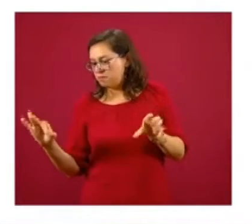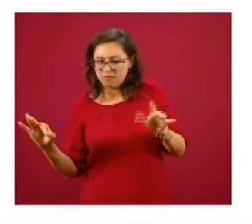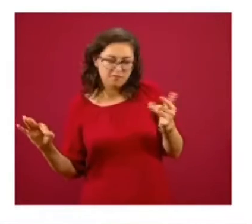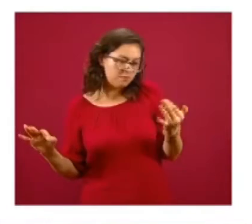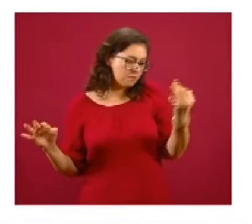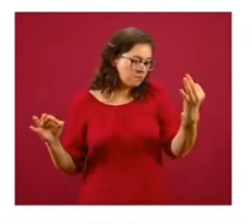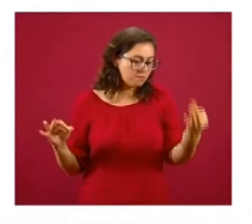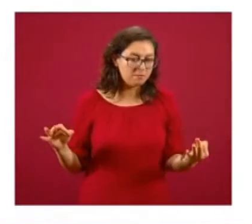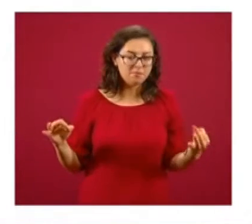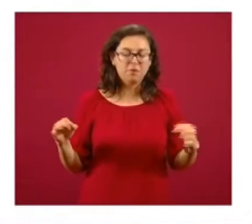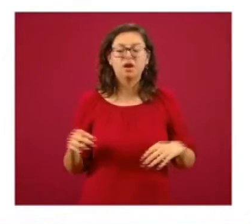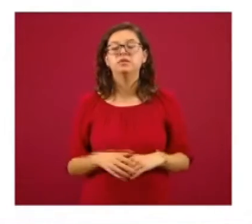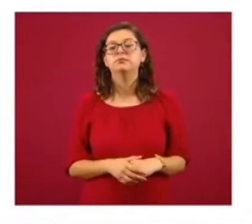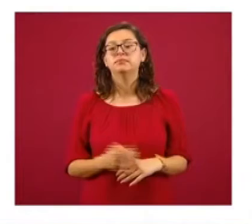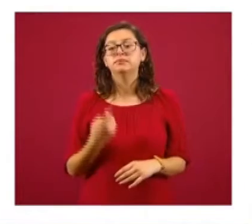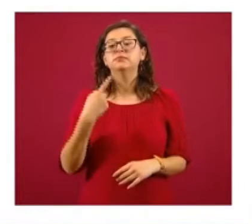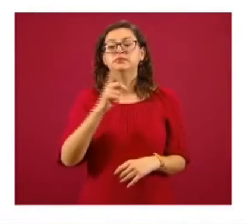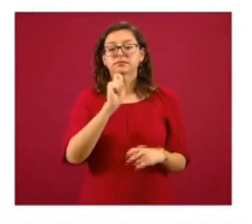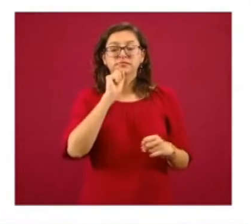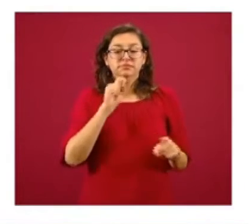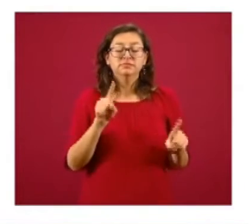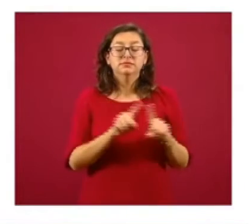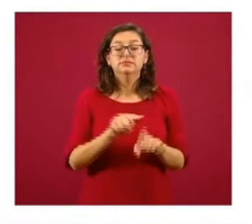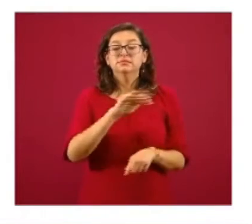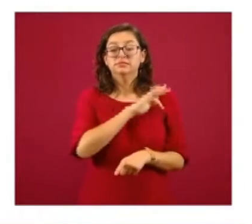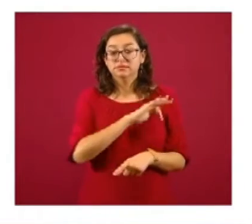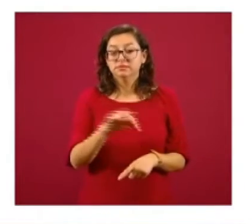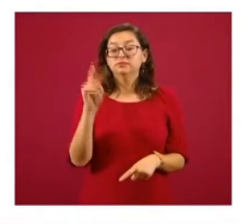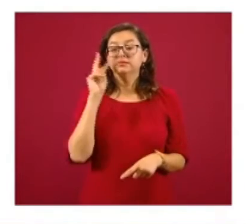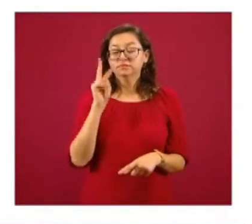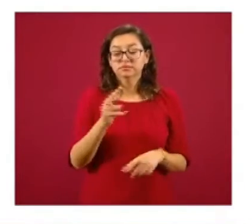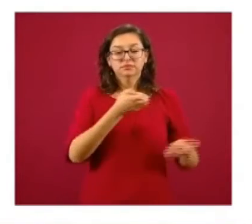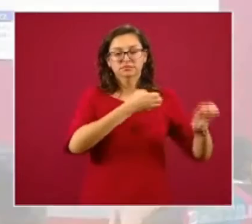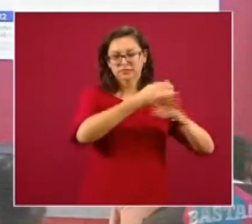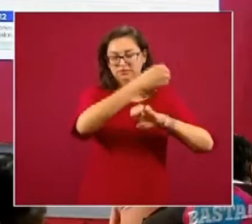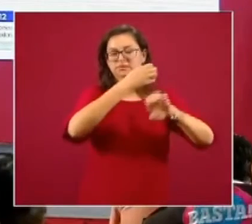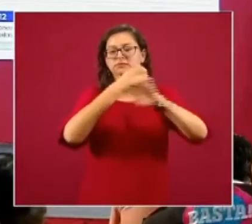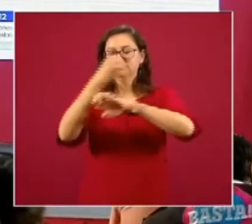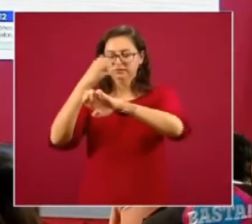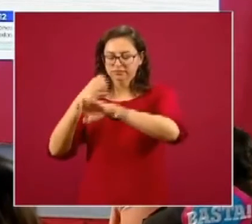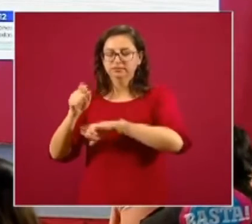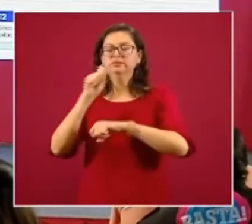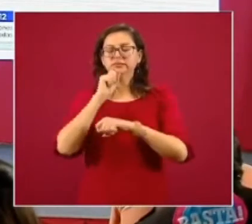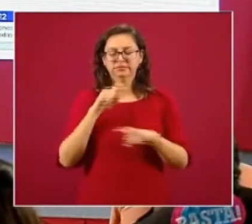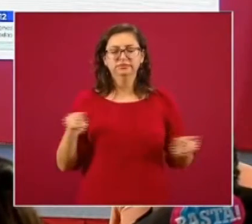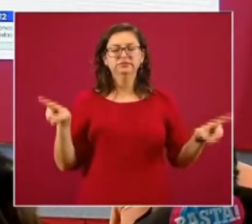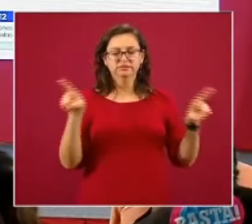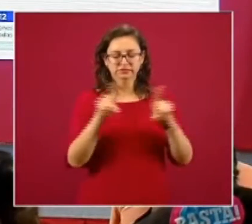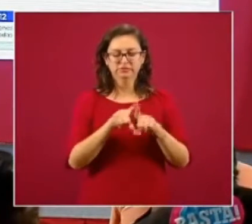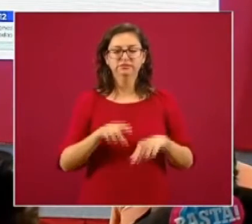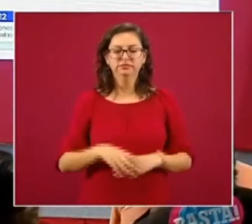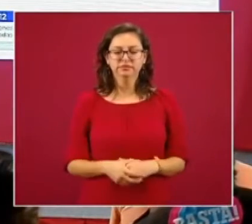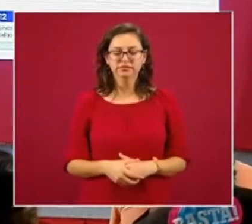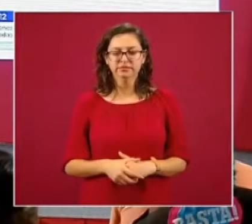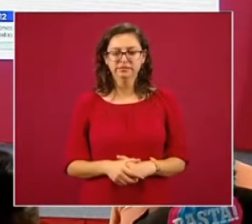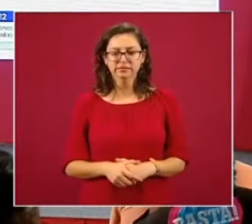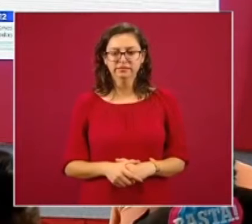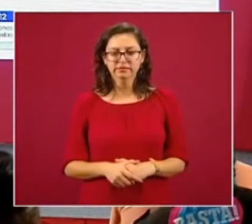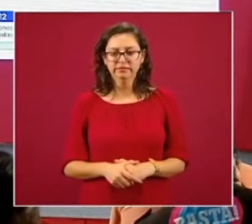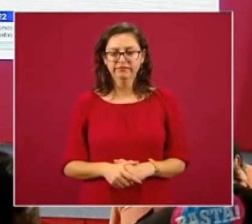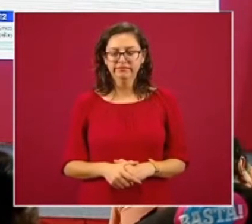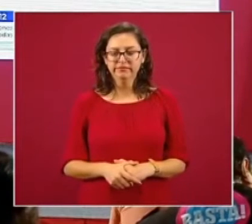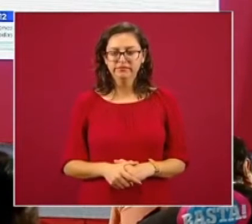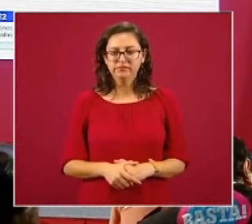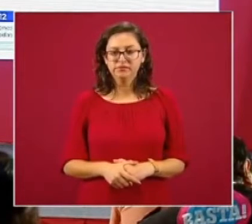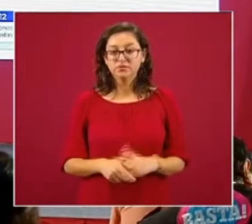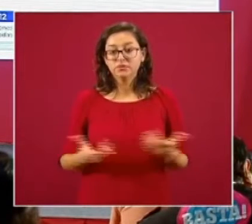federativas. Pero lo vamos a ver también reflejado en cada una de las entidades cuando veamos sus escenarios estatales. Como pueden